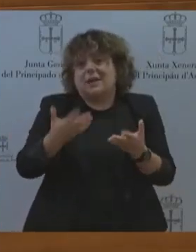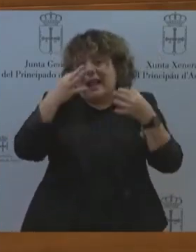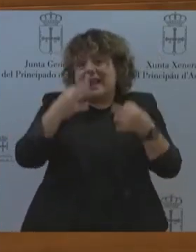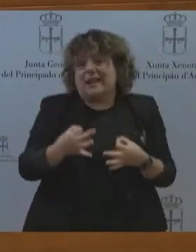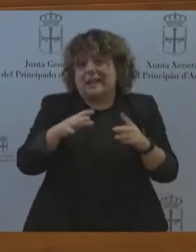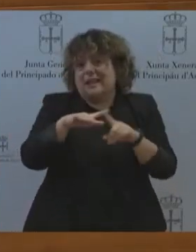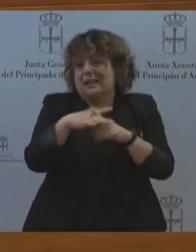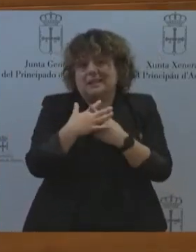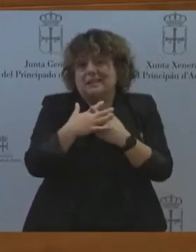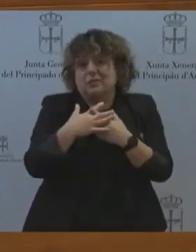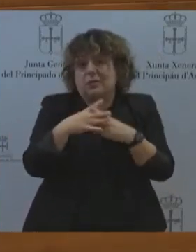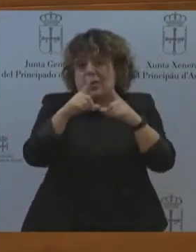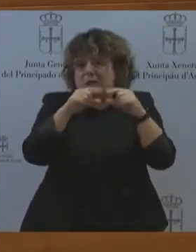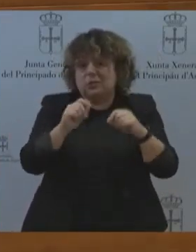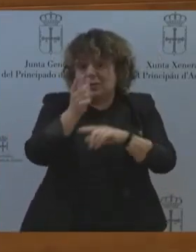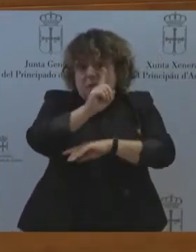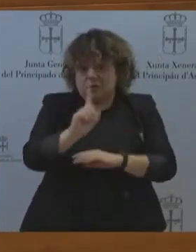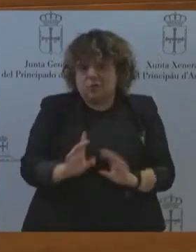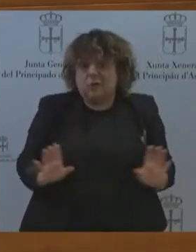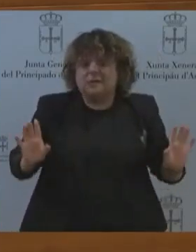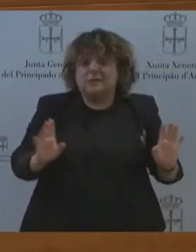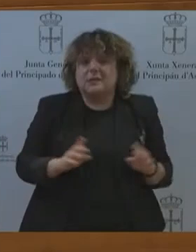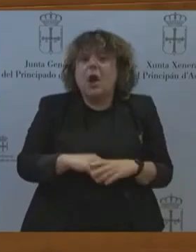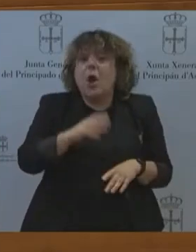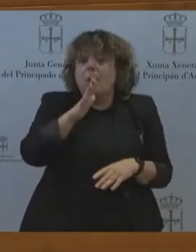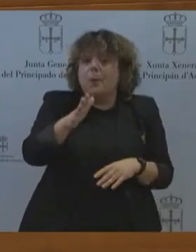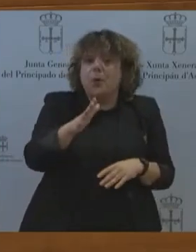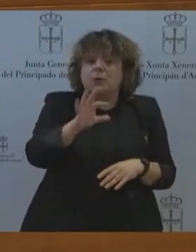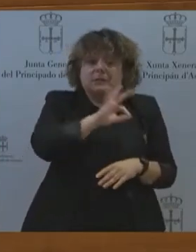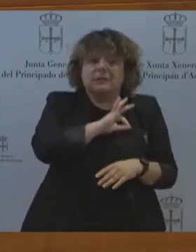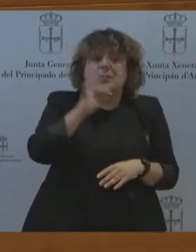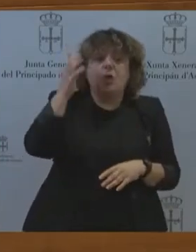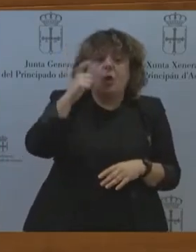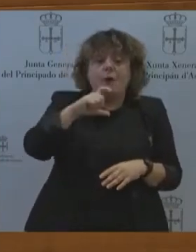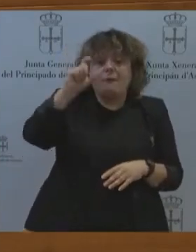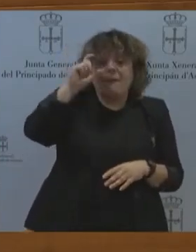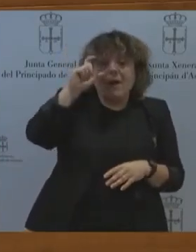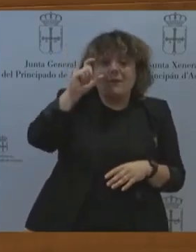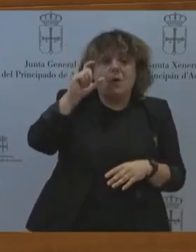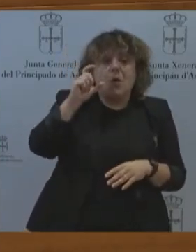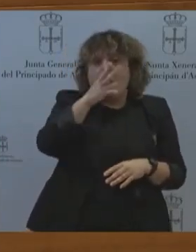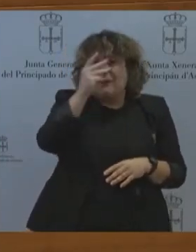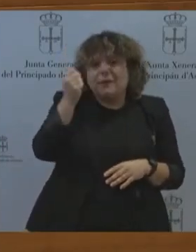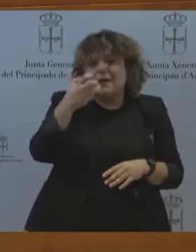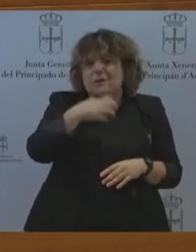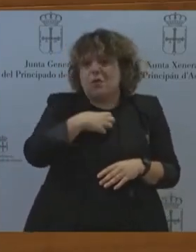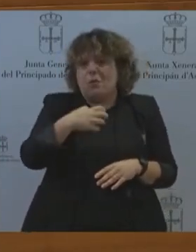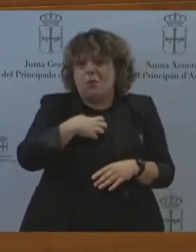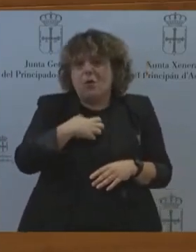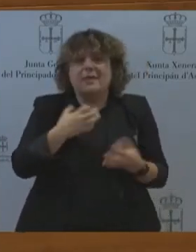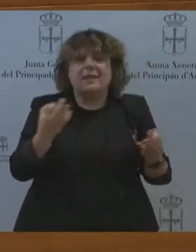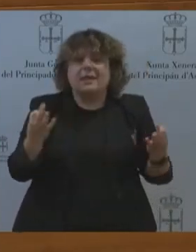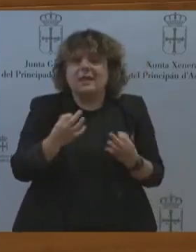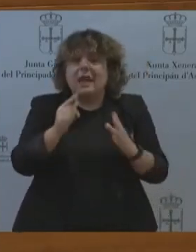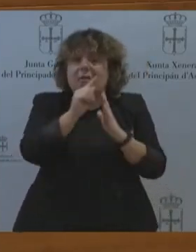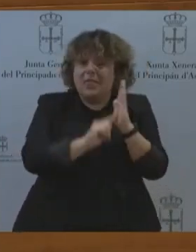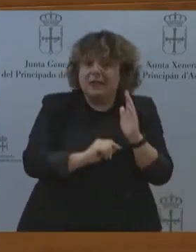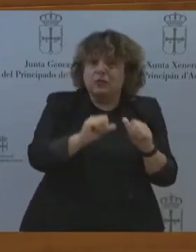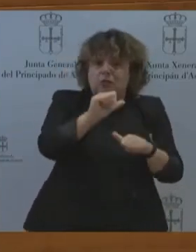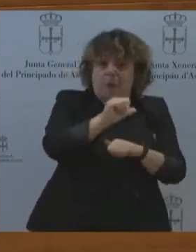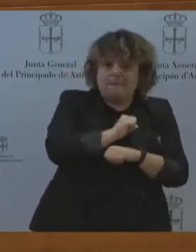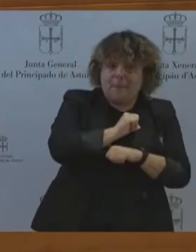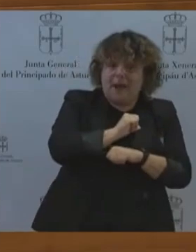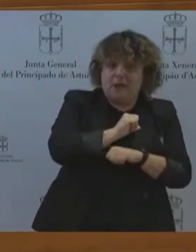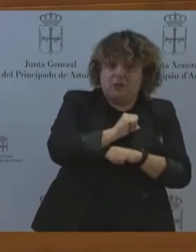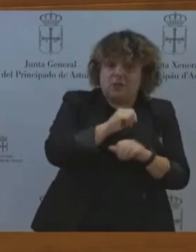Porque, señor Barbón, lo que no puede obviarse, por ponerle simplemente algunos ejemplos, es que los datos del paro enmascaran hoy que en el Principado hay 13